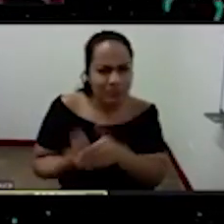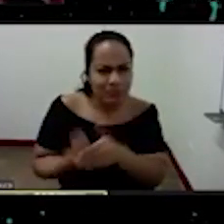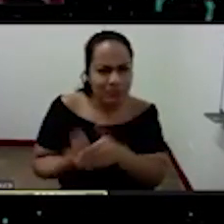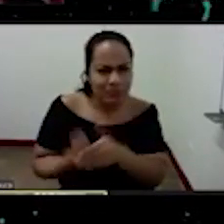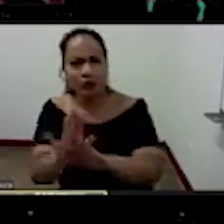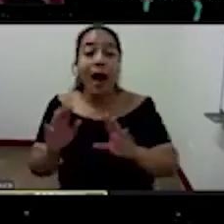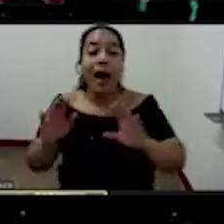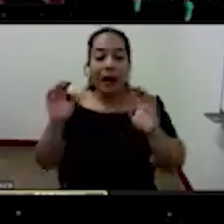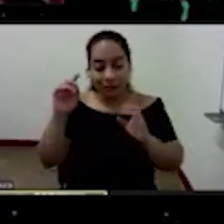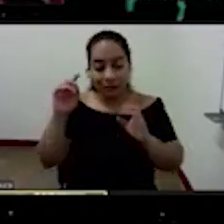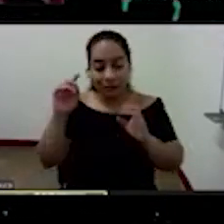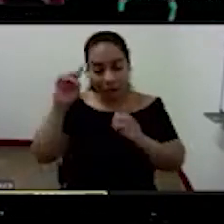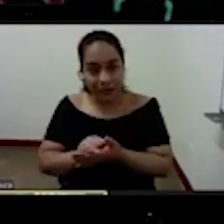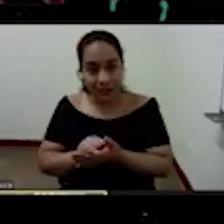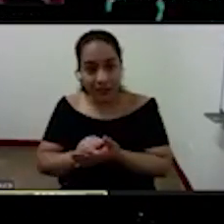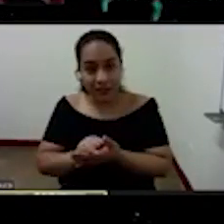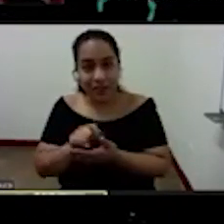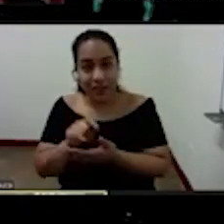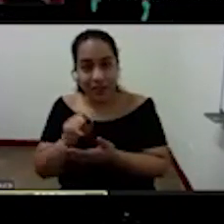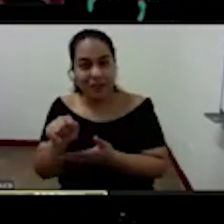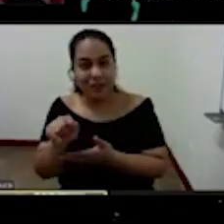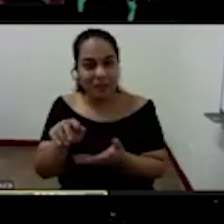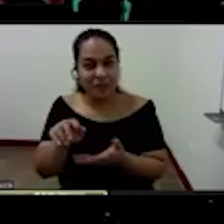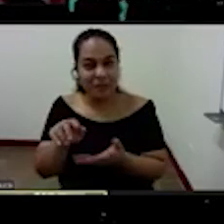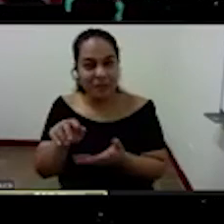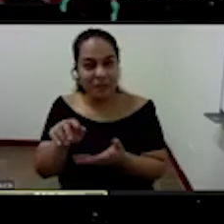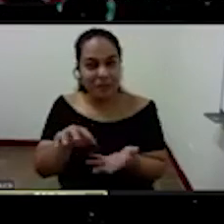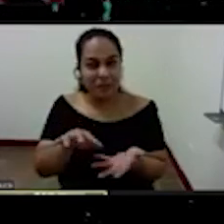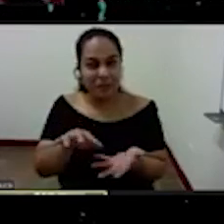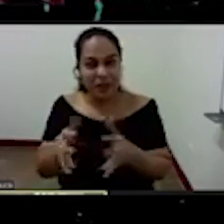bueno creo que esto es una especie como de portuñol